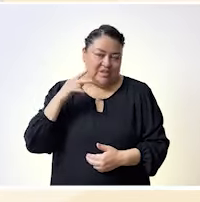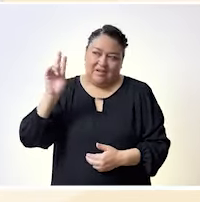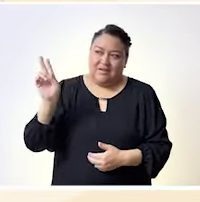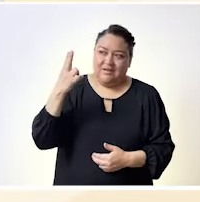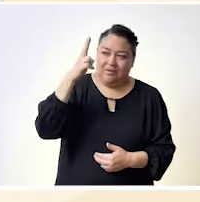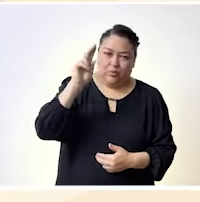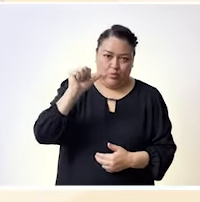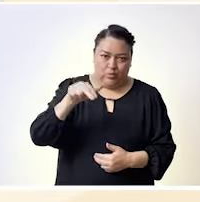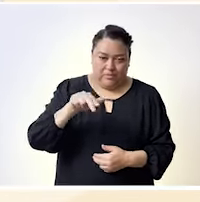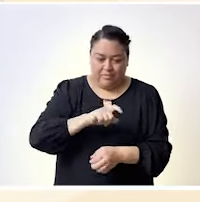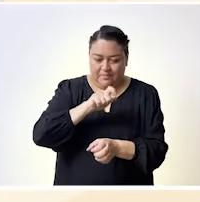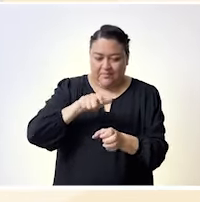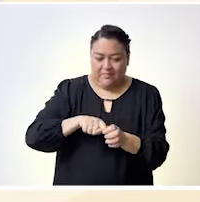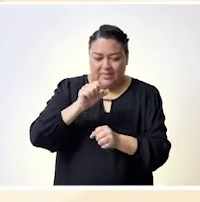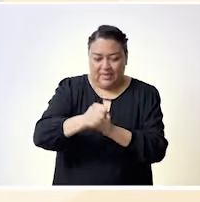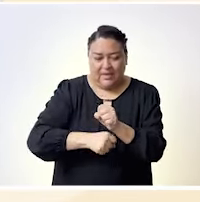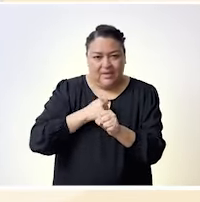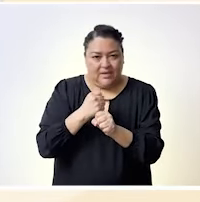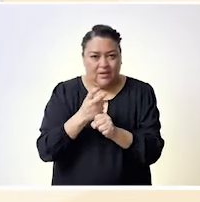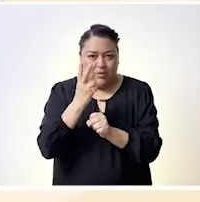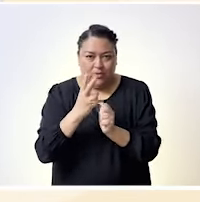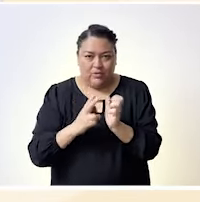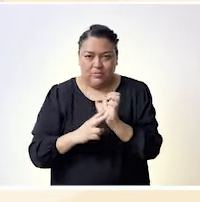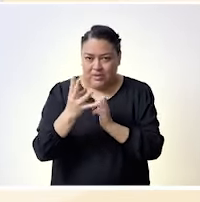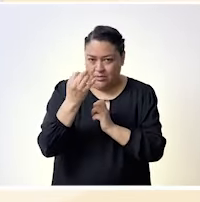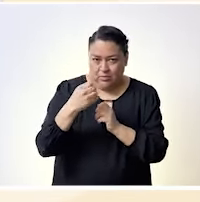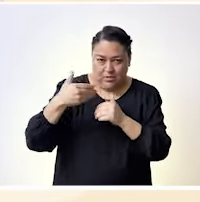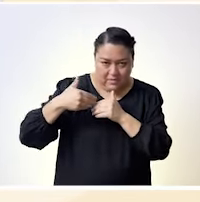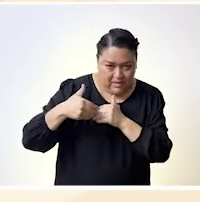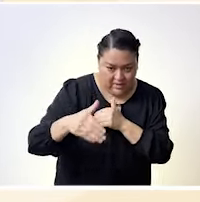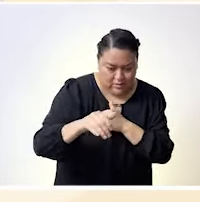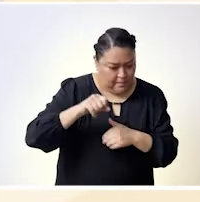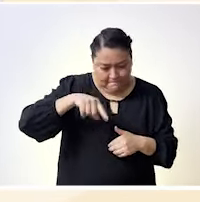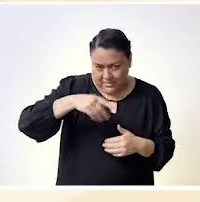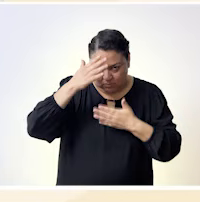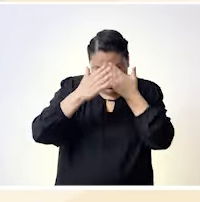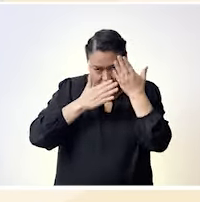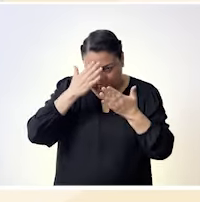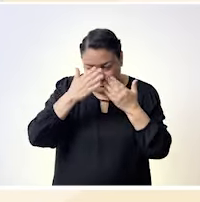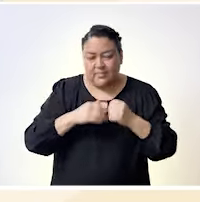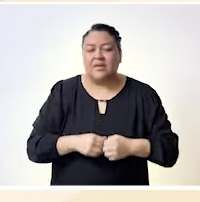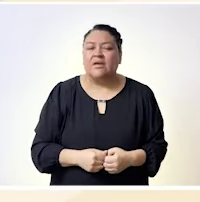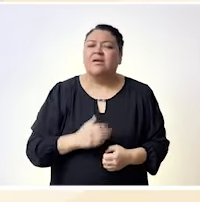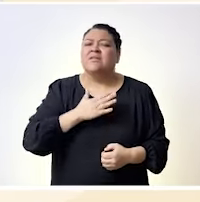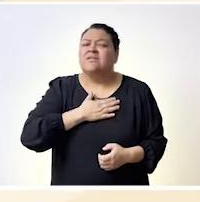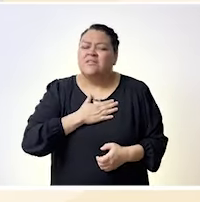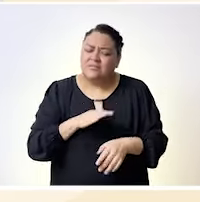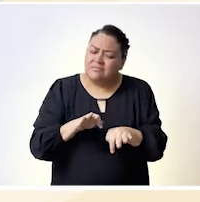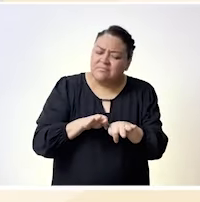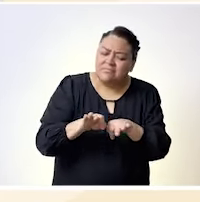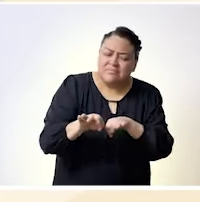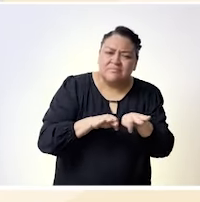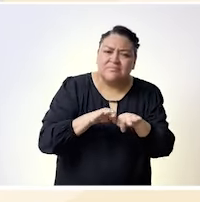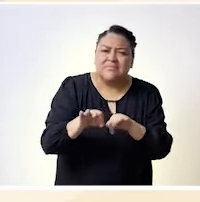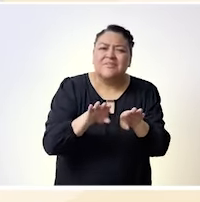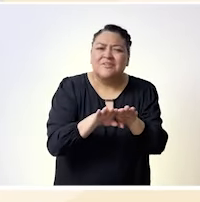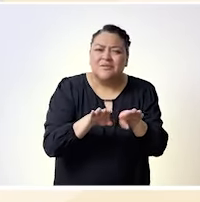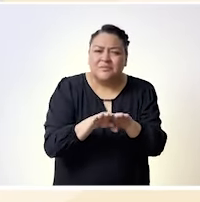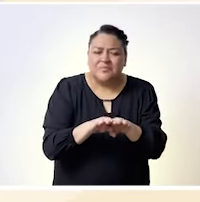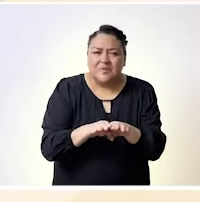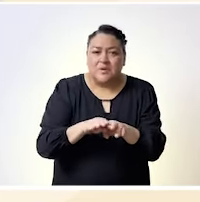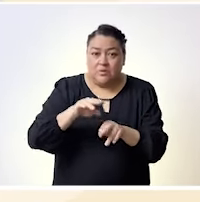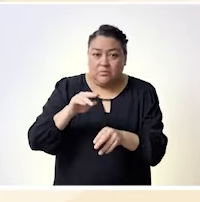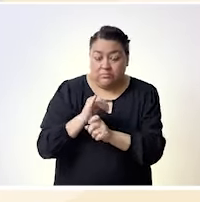ascendiendo a los espacios de toma de decisión, pues bueno, compañeras y compañeros, que sin demeritar, por supuesto, sus